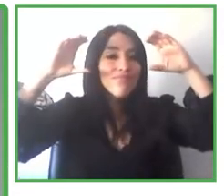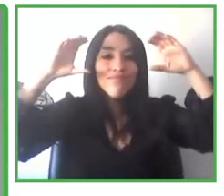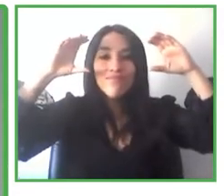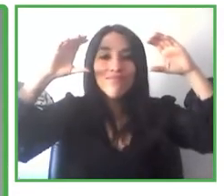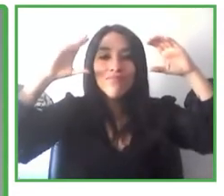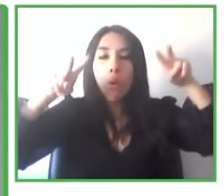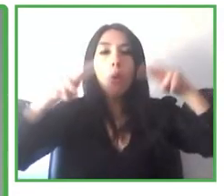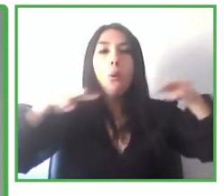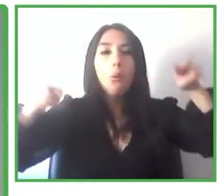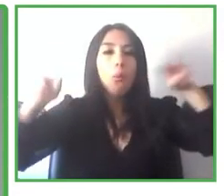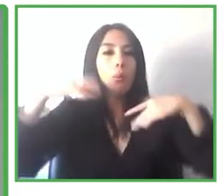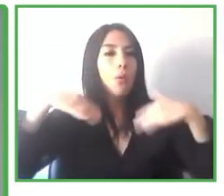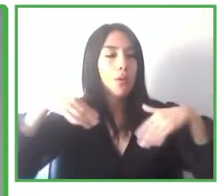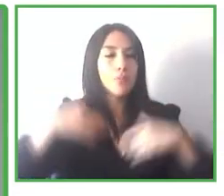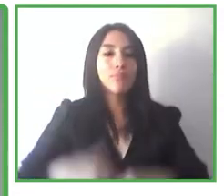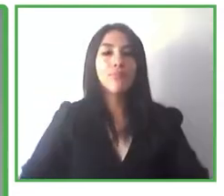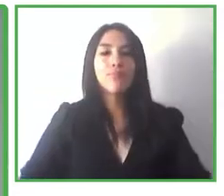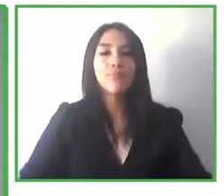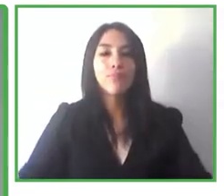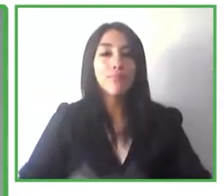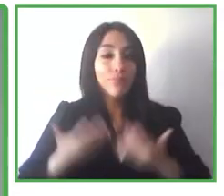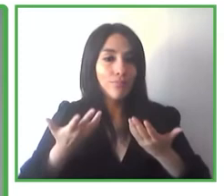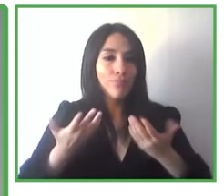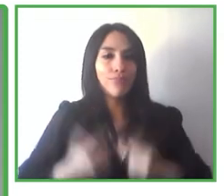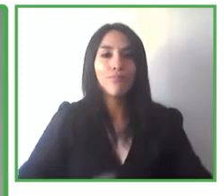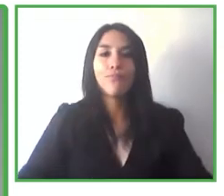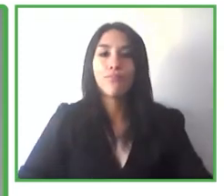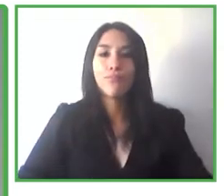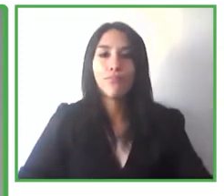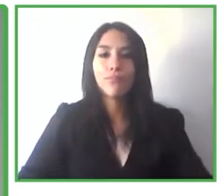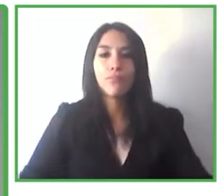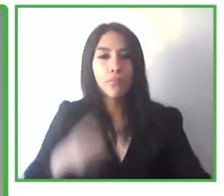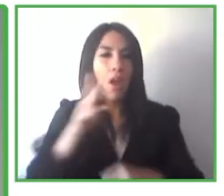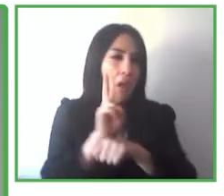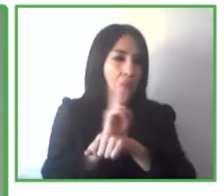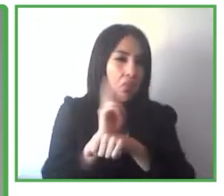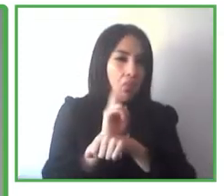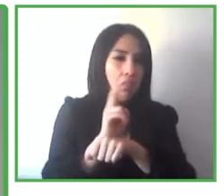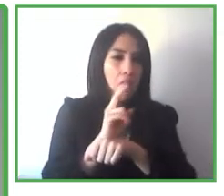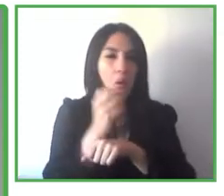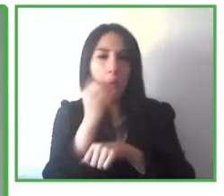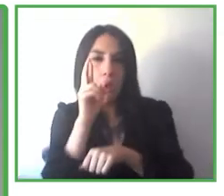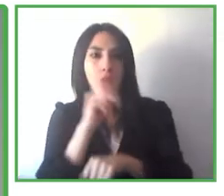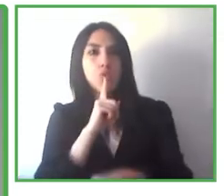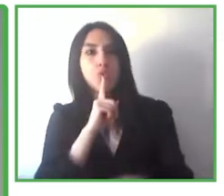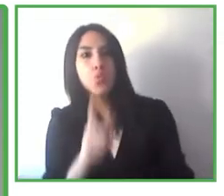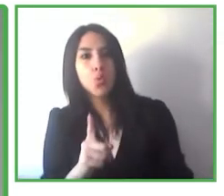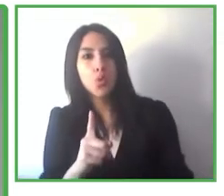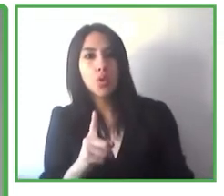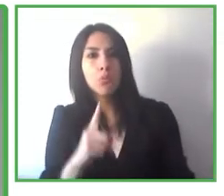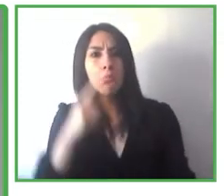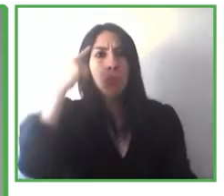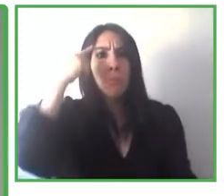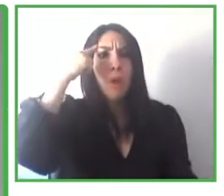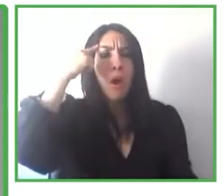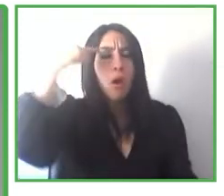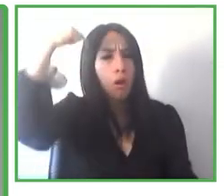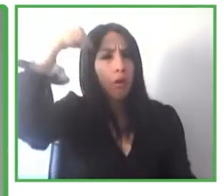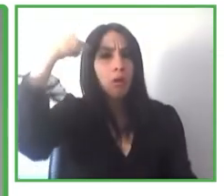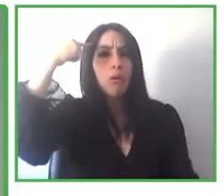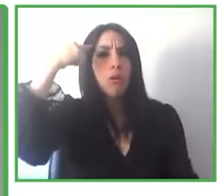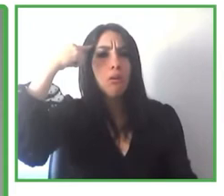que es una, digamos, puede ser una mezcla de ambas con unas capas añadidas de información, todo lo cual hace que la experiencia